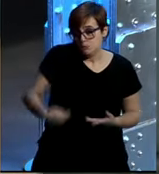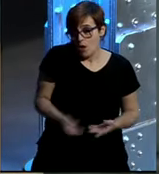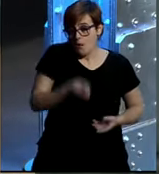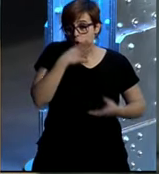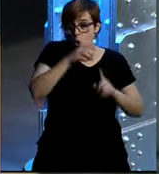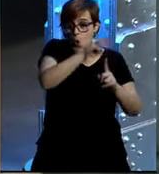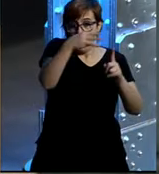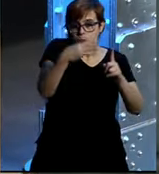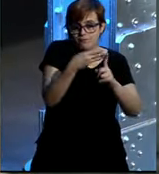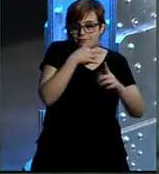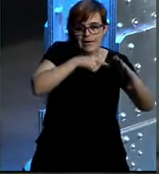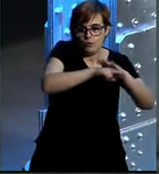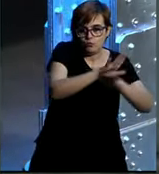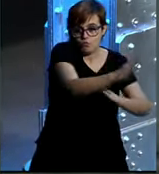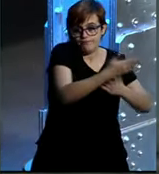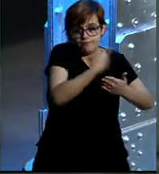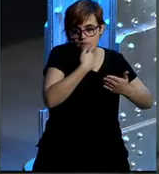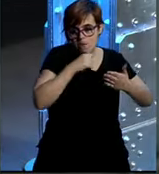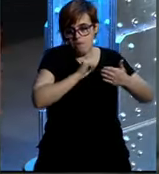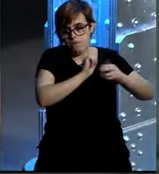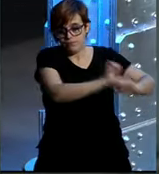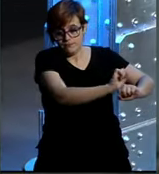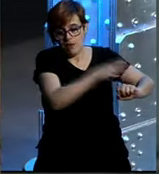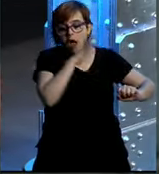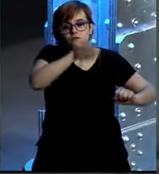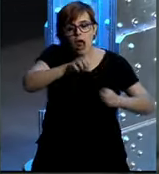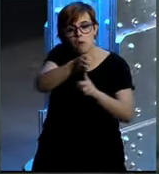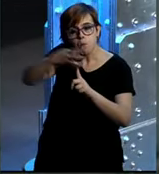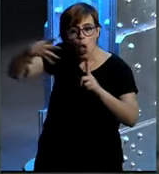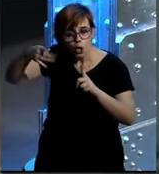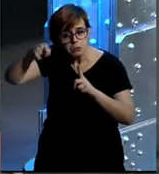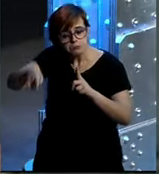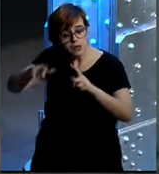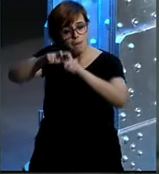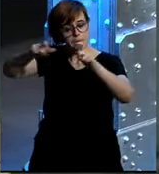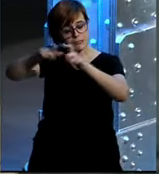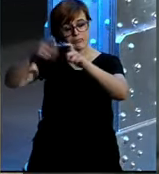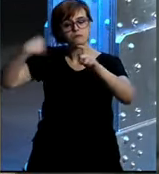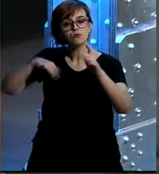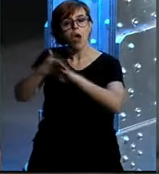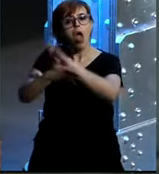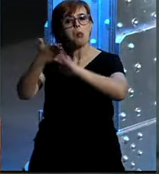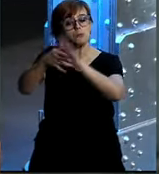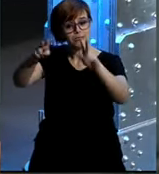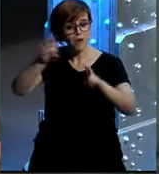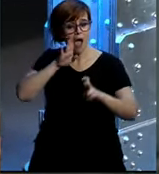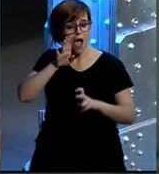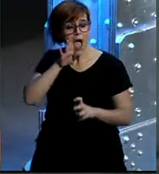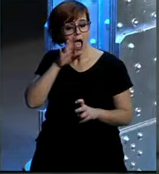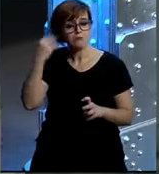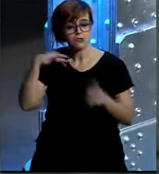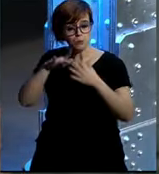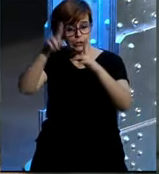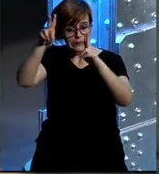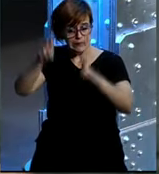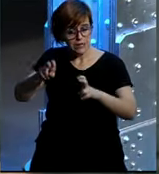no nos daba los recursos para poder hacerlo. Entonces, tenemos un blog corporativo en el que hablamos mucho de lo que os he contado que hablamos a